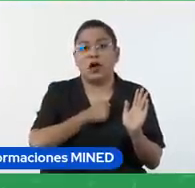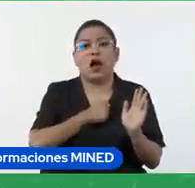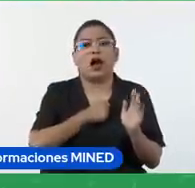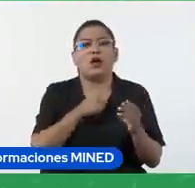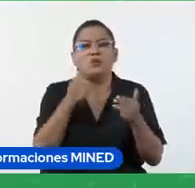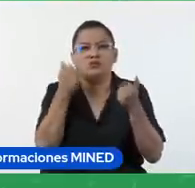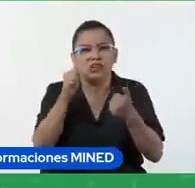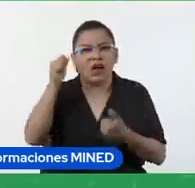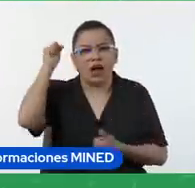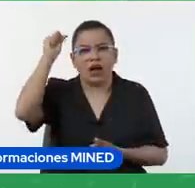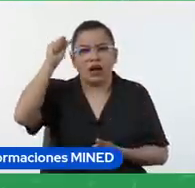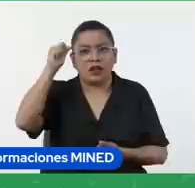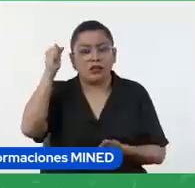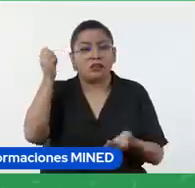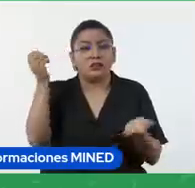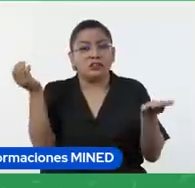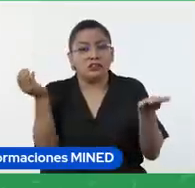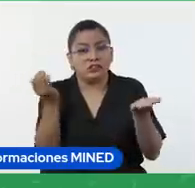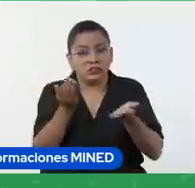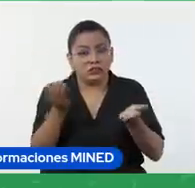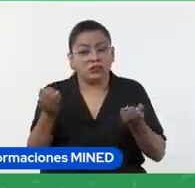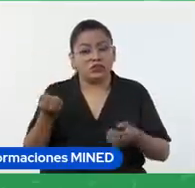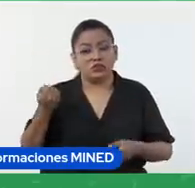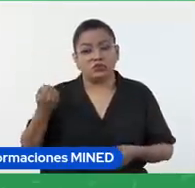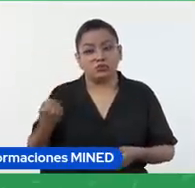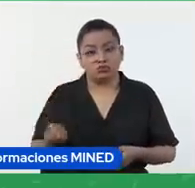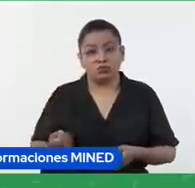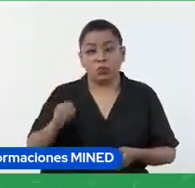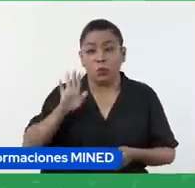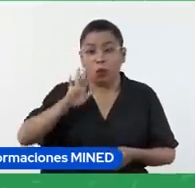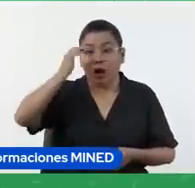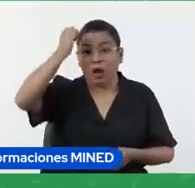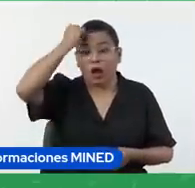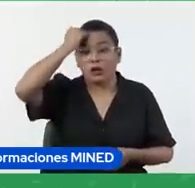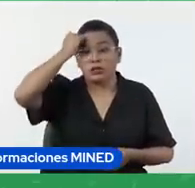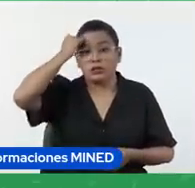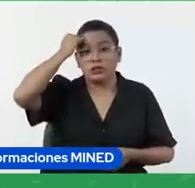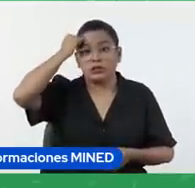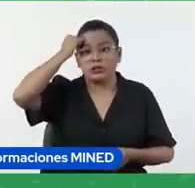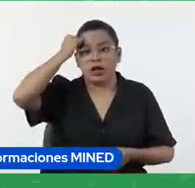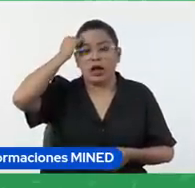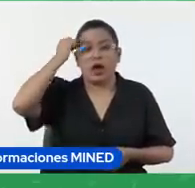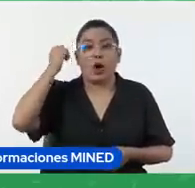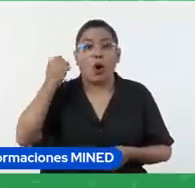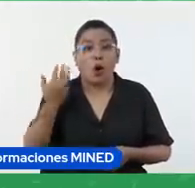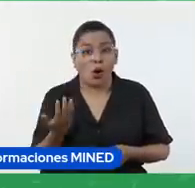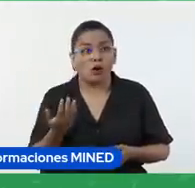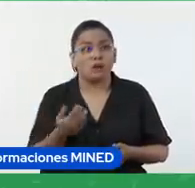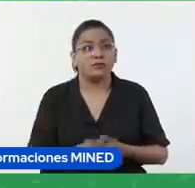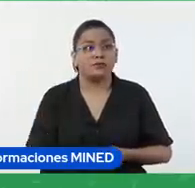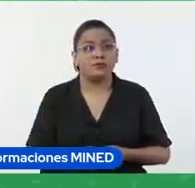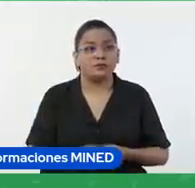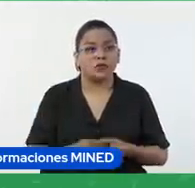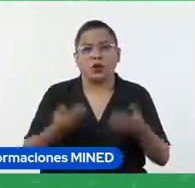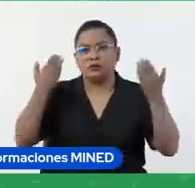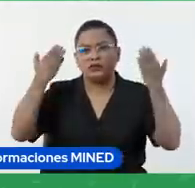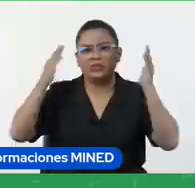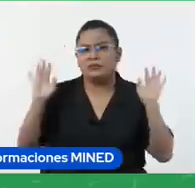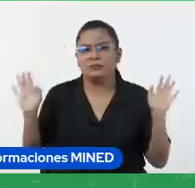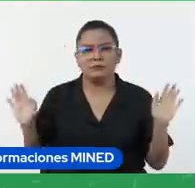hicieron los estudiantes sobre su aprendizaje como lo que aprendió uno no sé tal vez